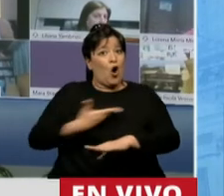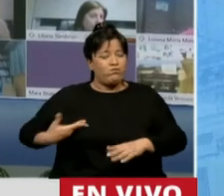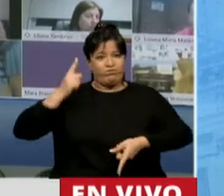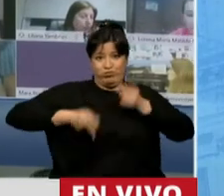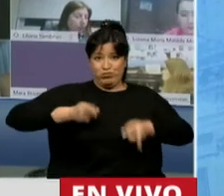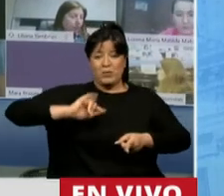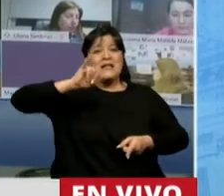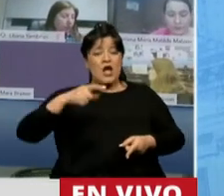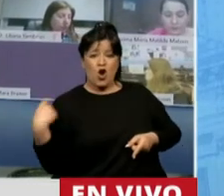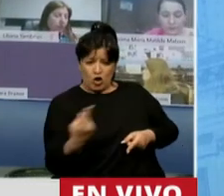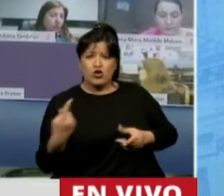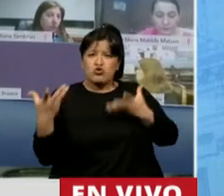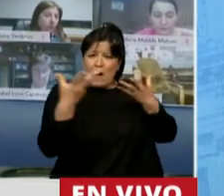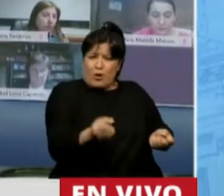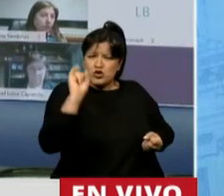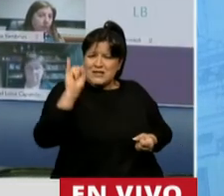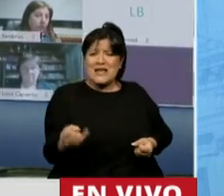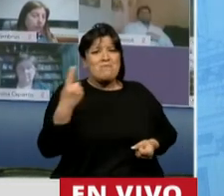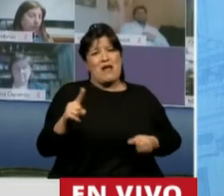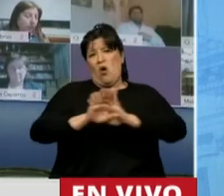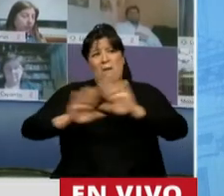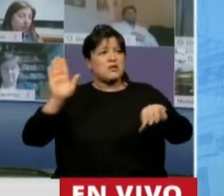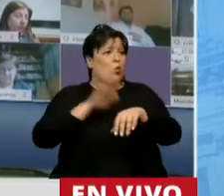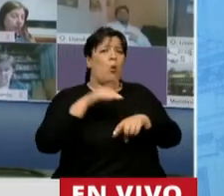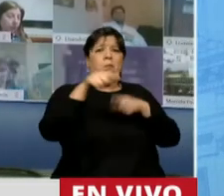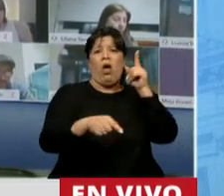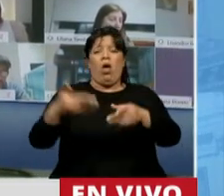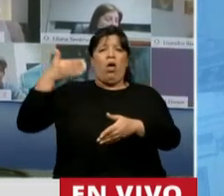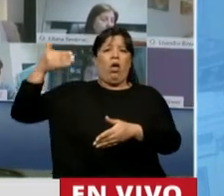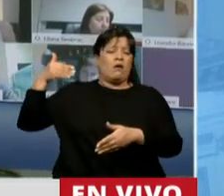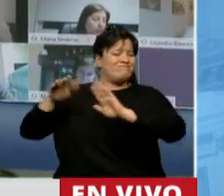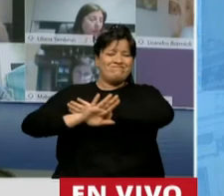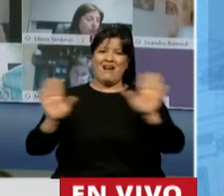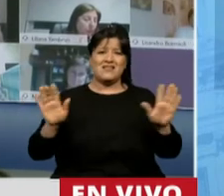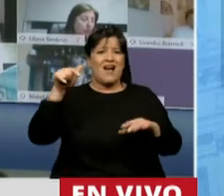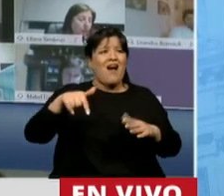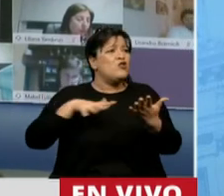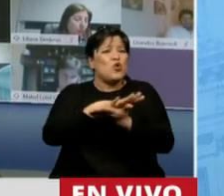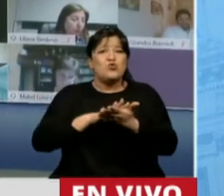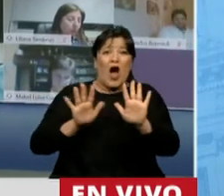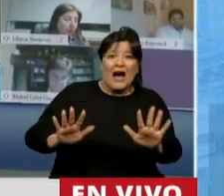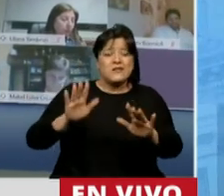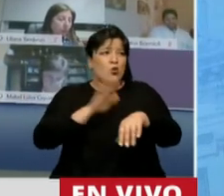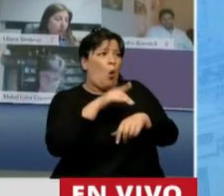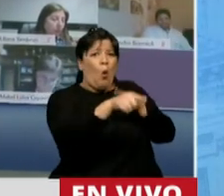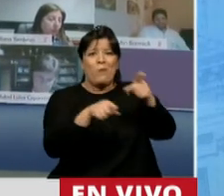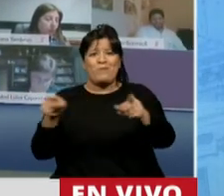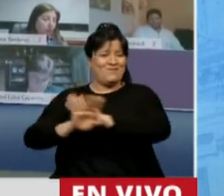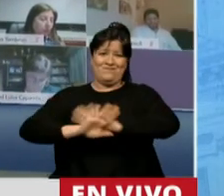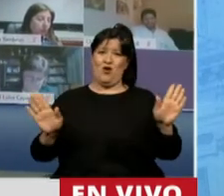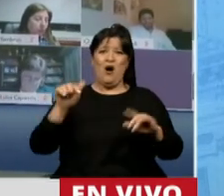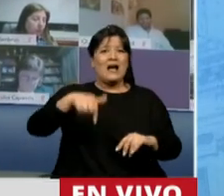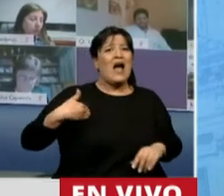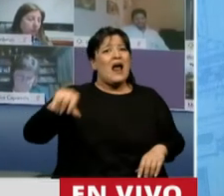que nosotros lo vamos a acompañar, pero basta de estar echando culpas. Aquí las cosas no se solucionan de esa forma, aquí la